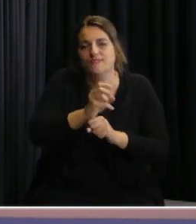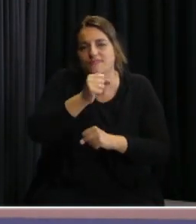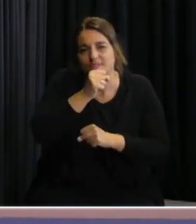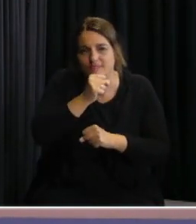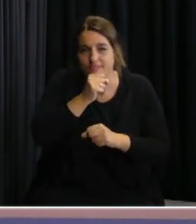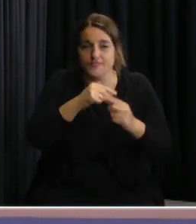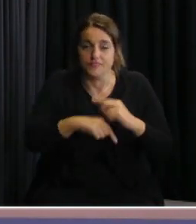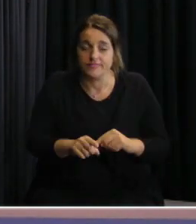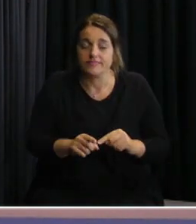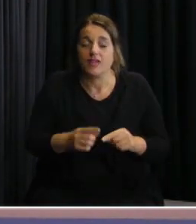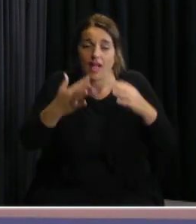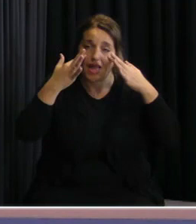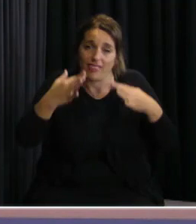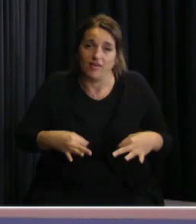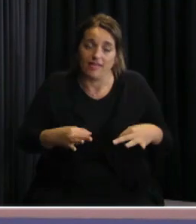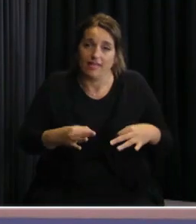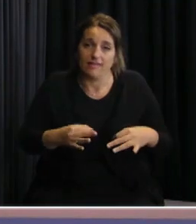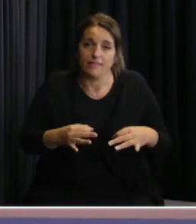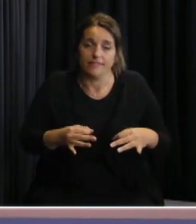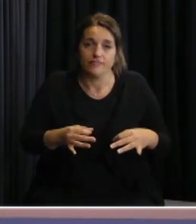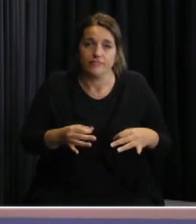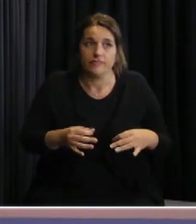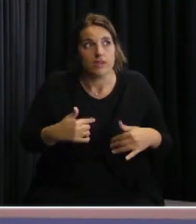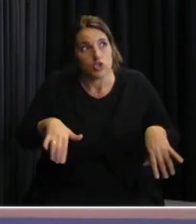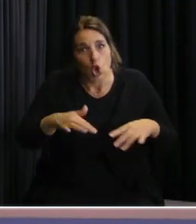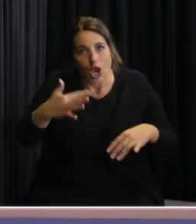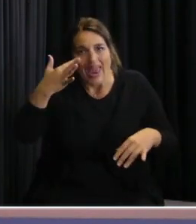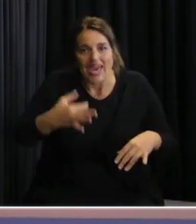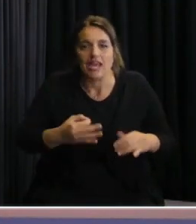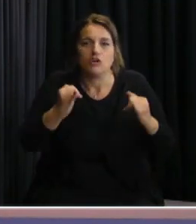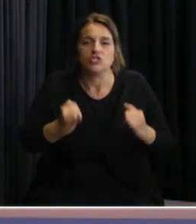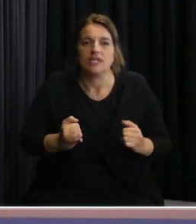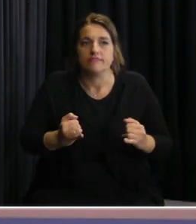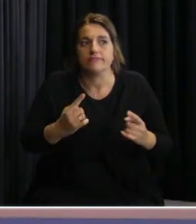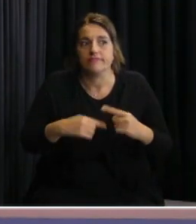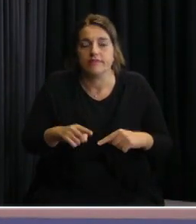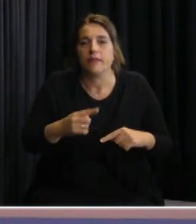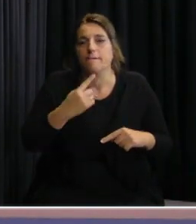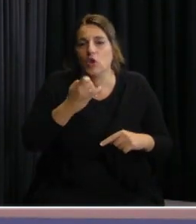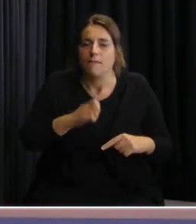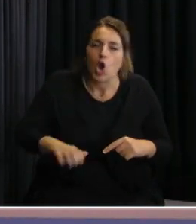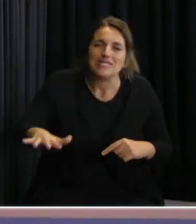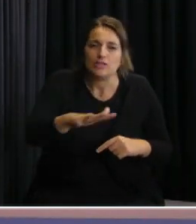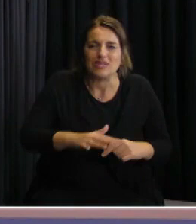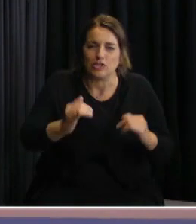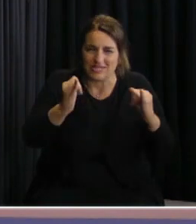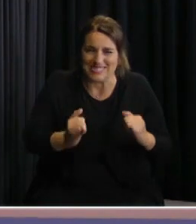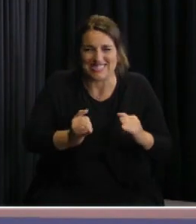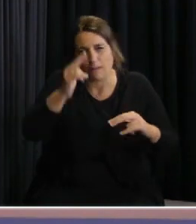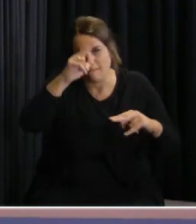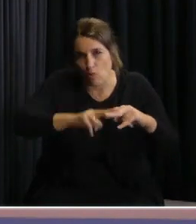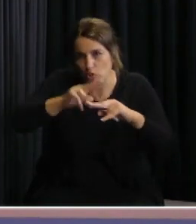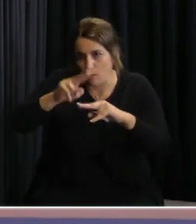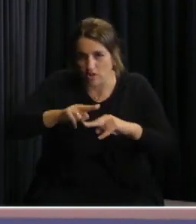Y la verdad que yo creo que esto, más allá de una situación de los fallecimientos que